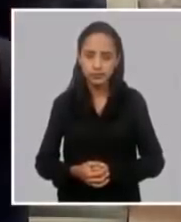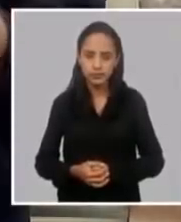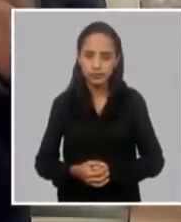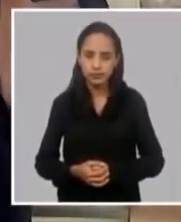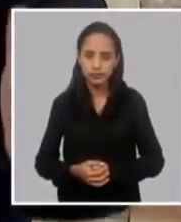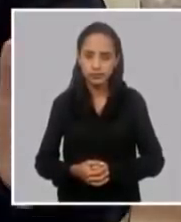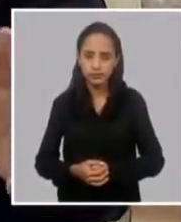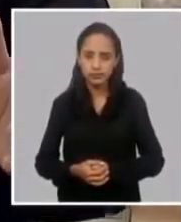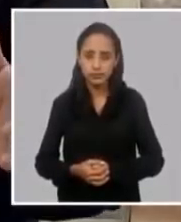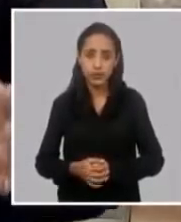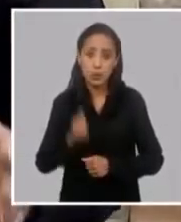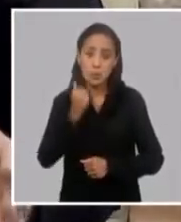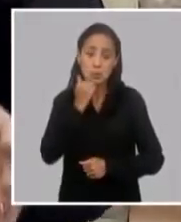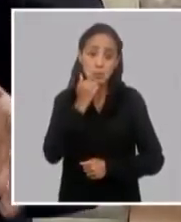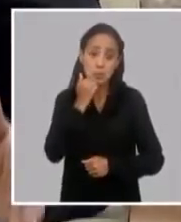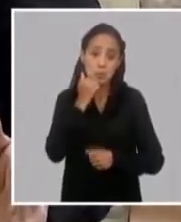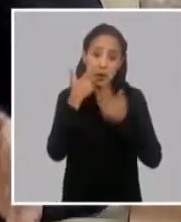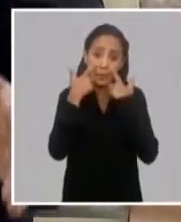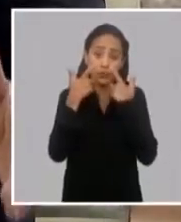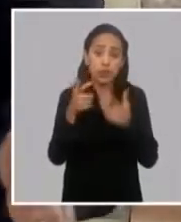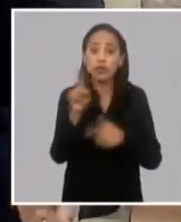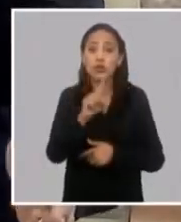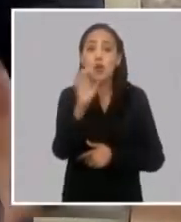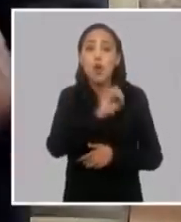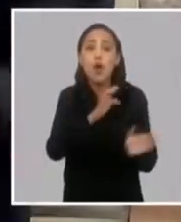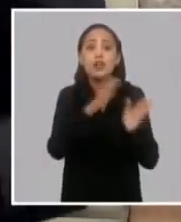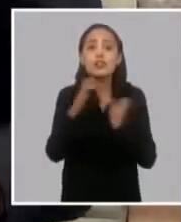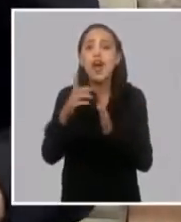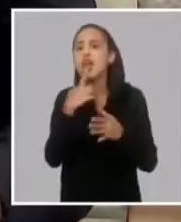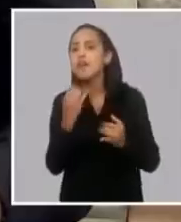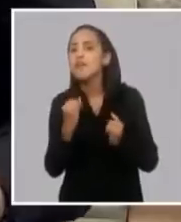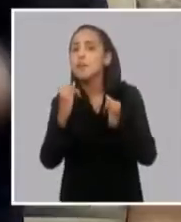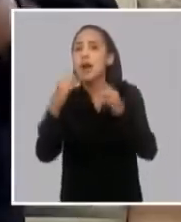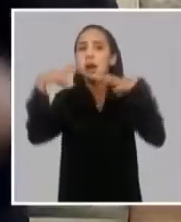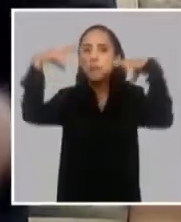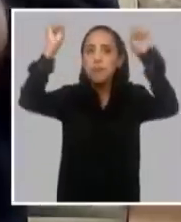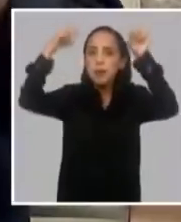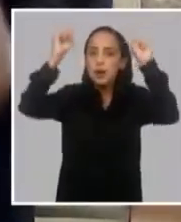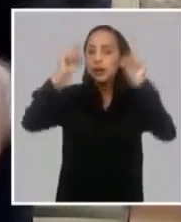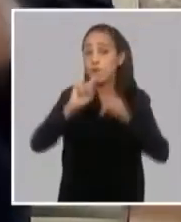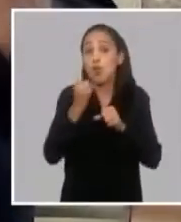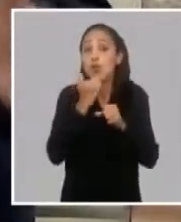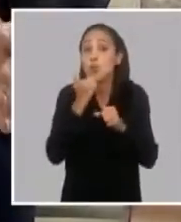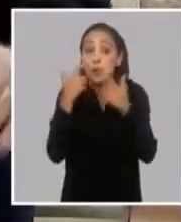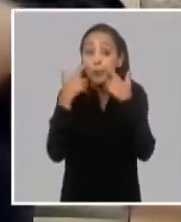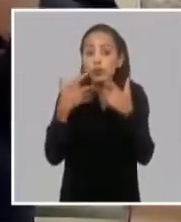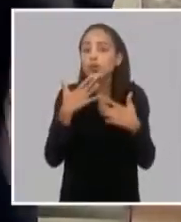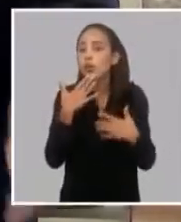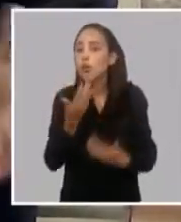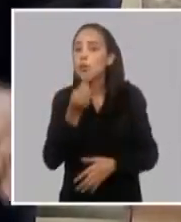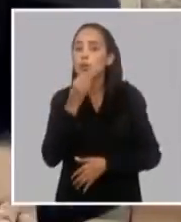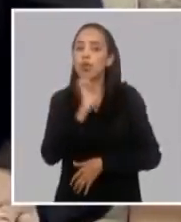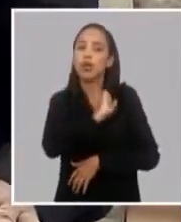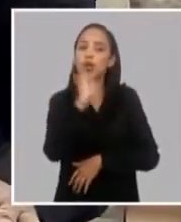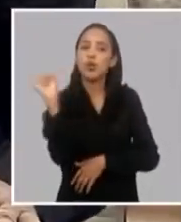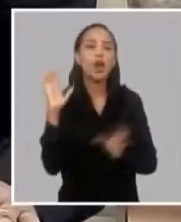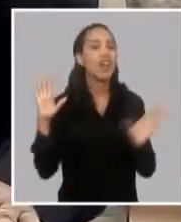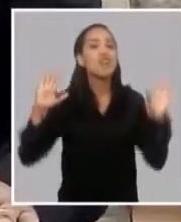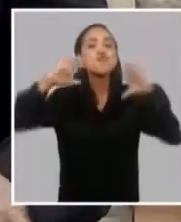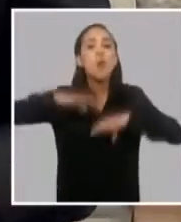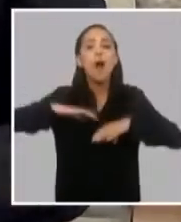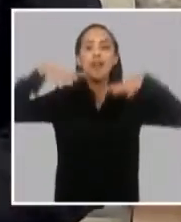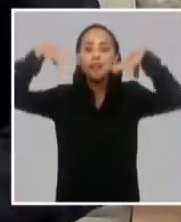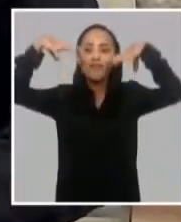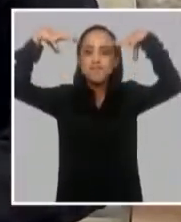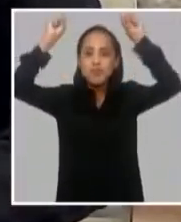importante no es organizar la información del apagón, sino lo más importante es ver cómo continuamos avanzando para evitar precisamente